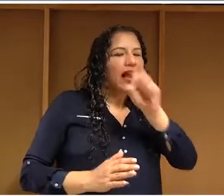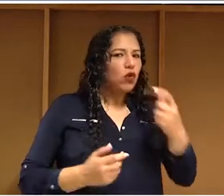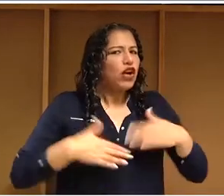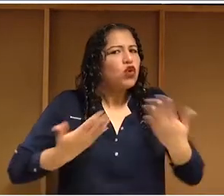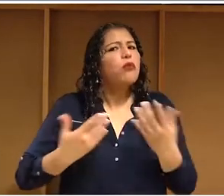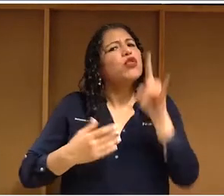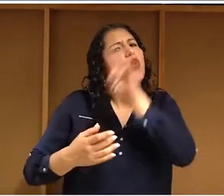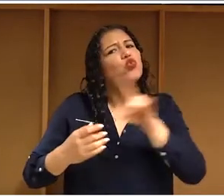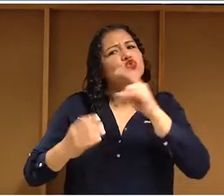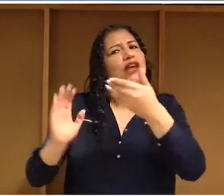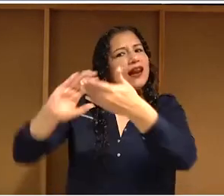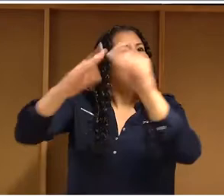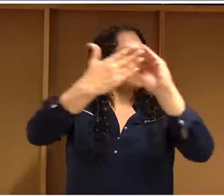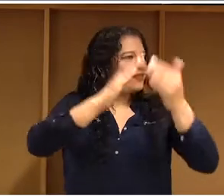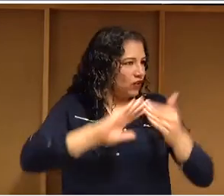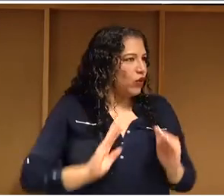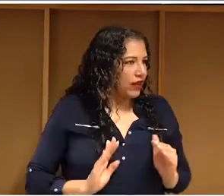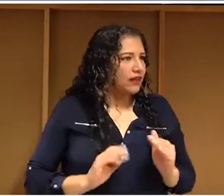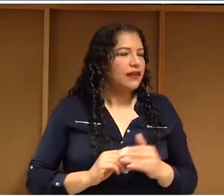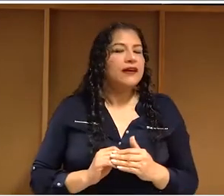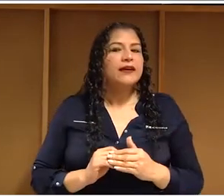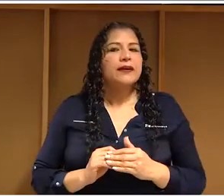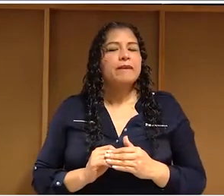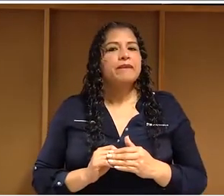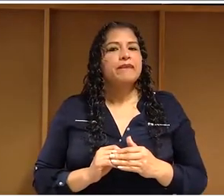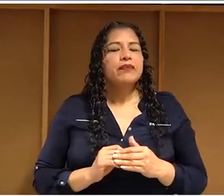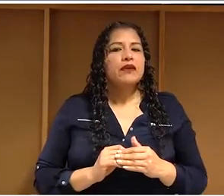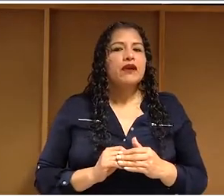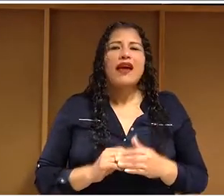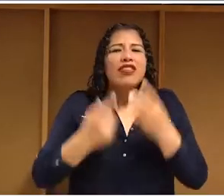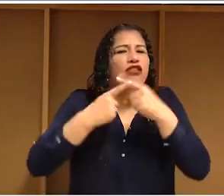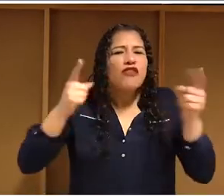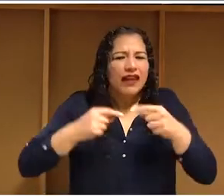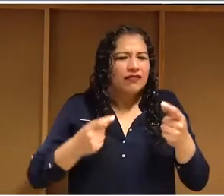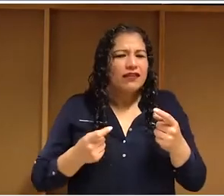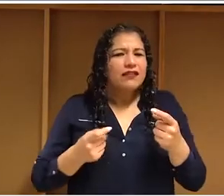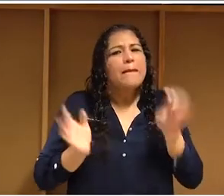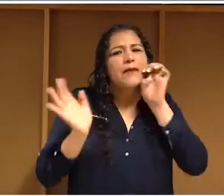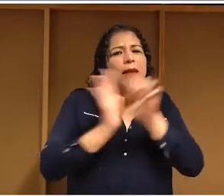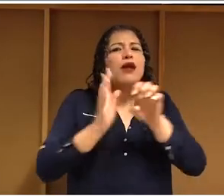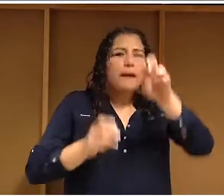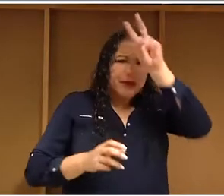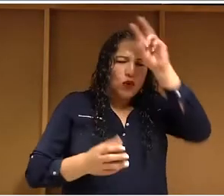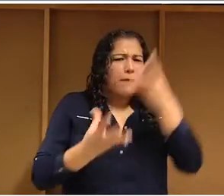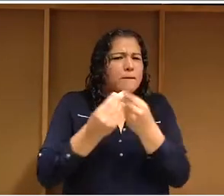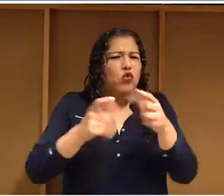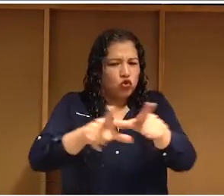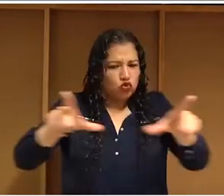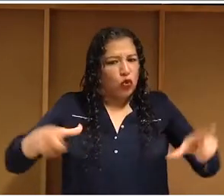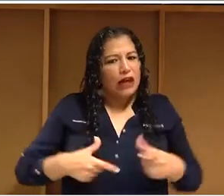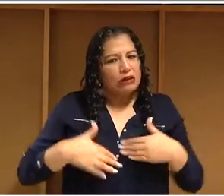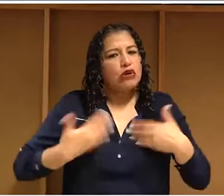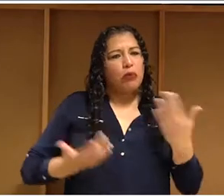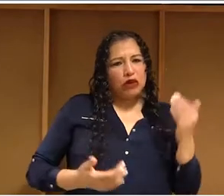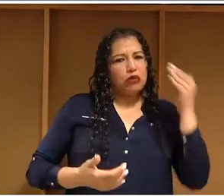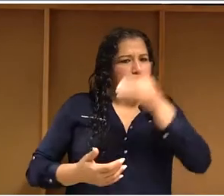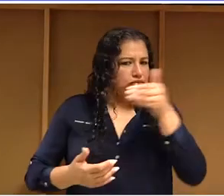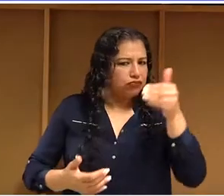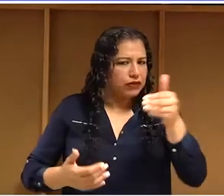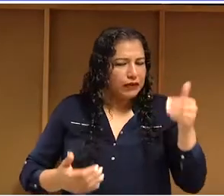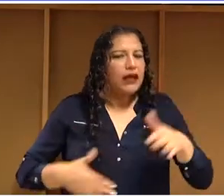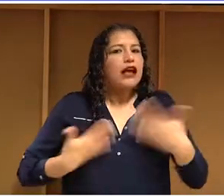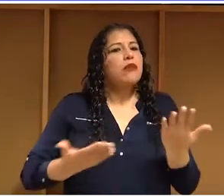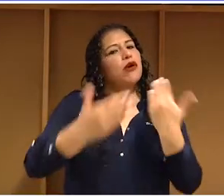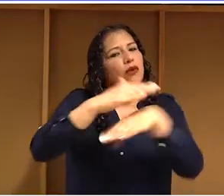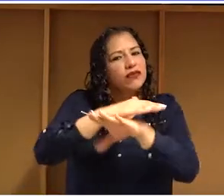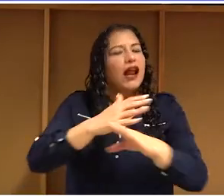este entorno. Hay esta multiplicidad de lugares y espacios en los que nos desarrollamos, en los que nos